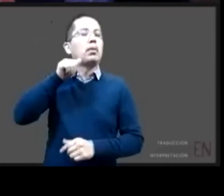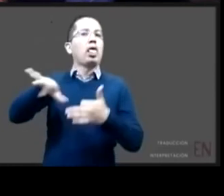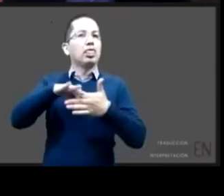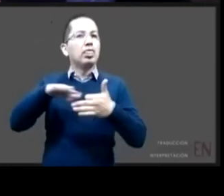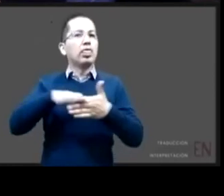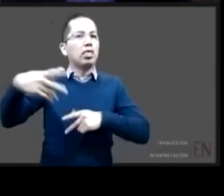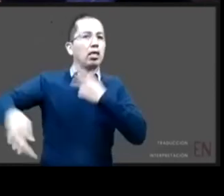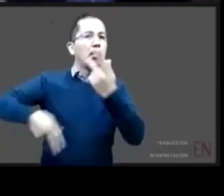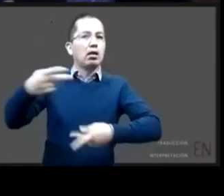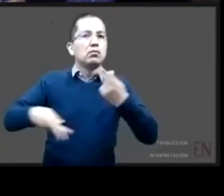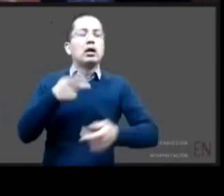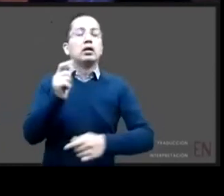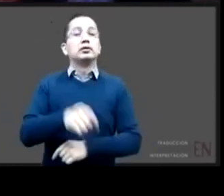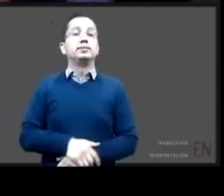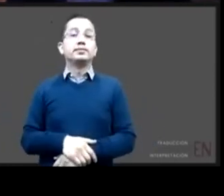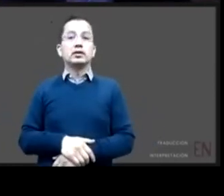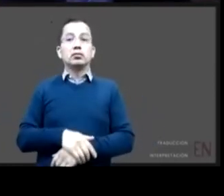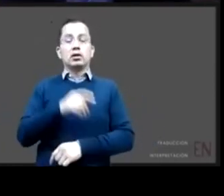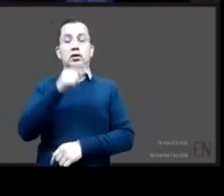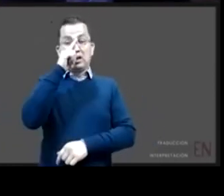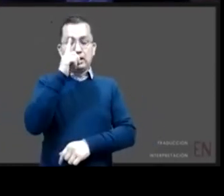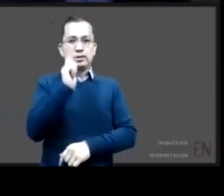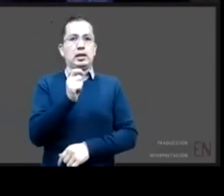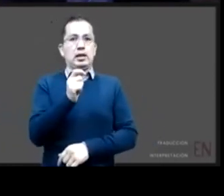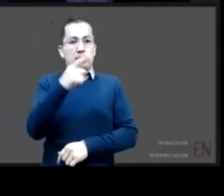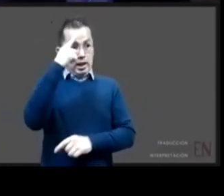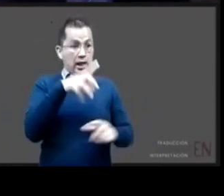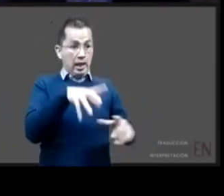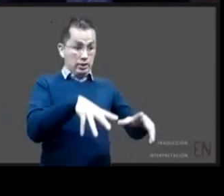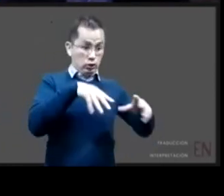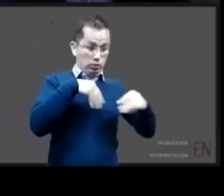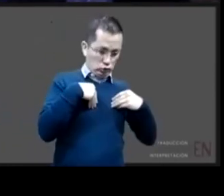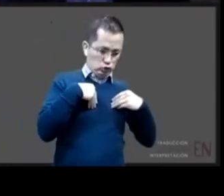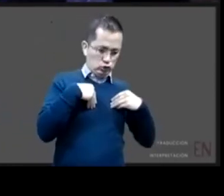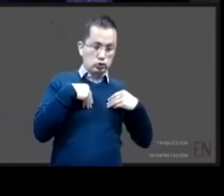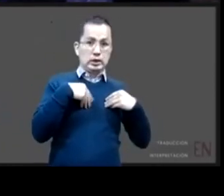tendría que seguir siendo judicial o administrativa